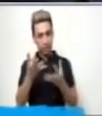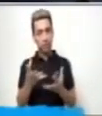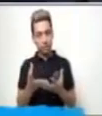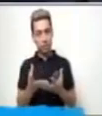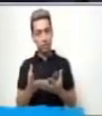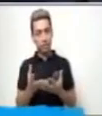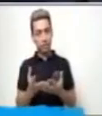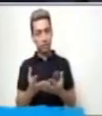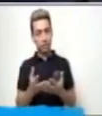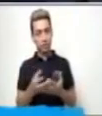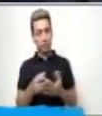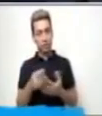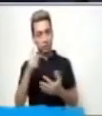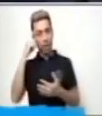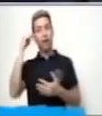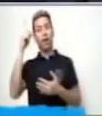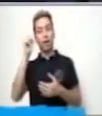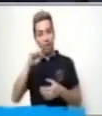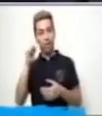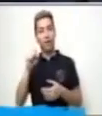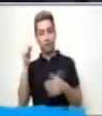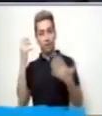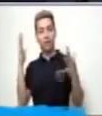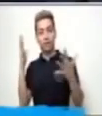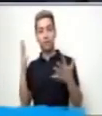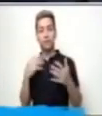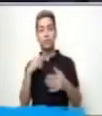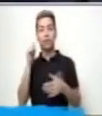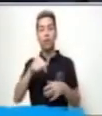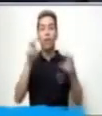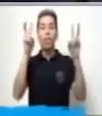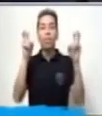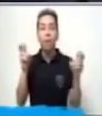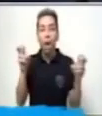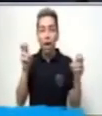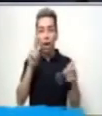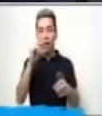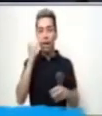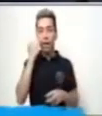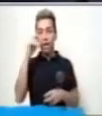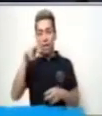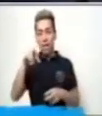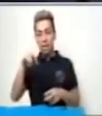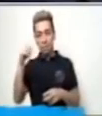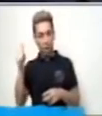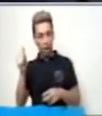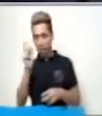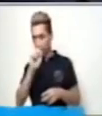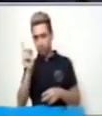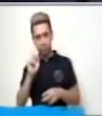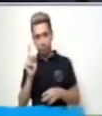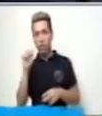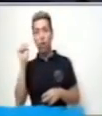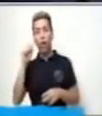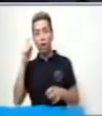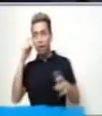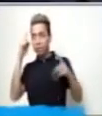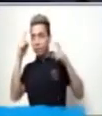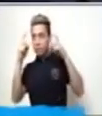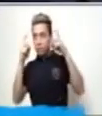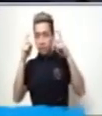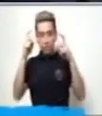felicito. Pero ahora no trataremos el tema de las rimas. Trataremos el tema de los acertijos.